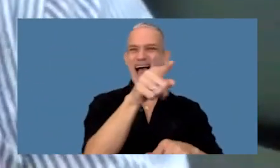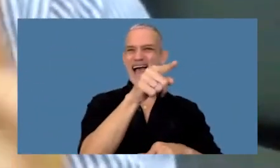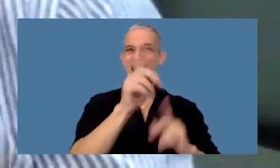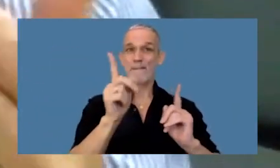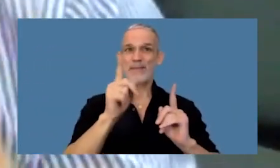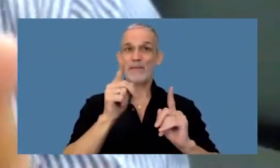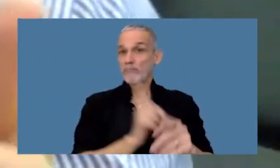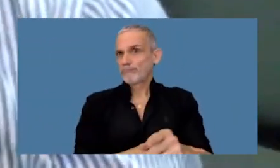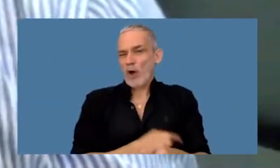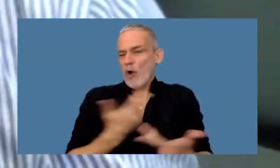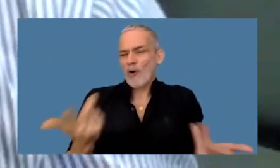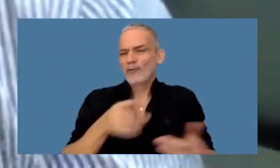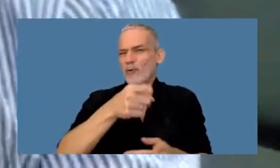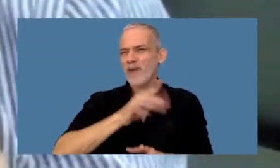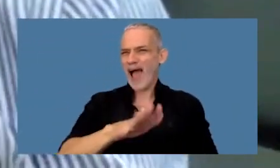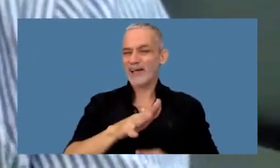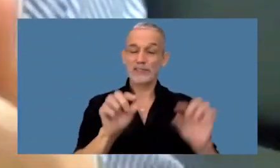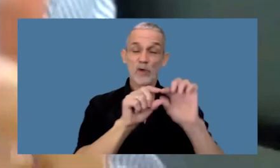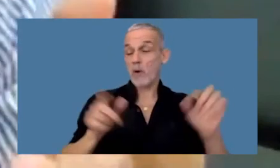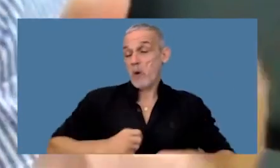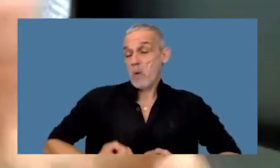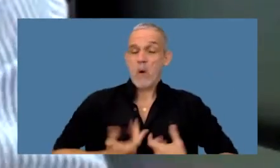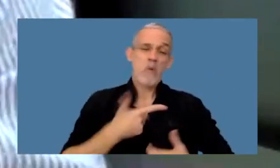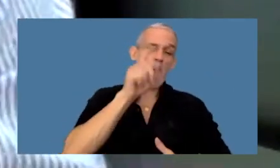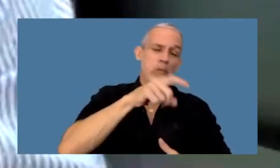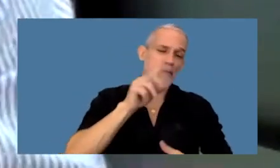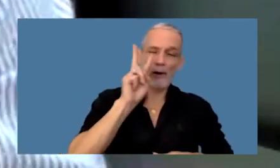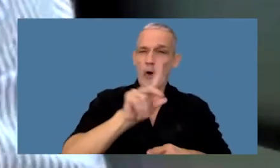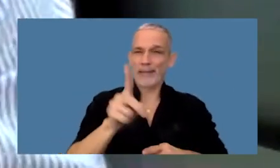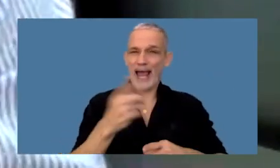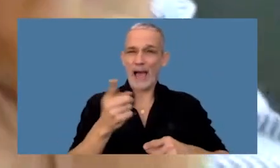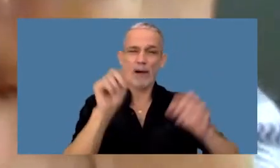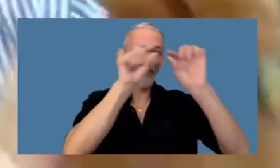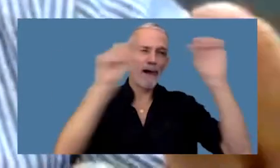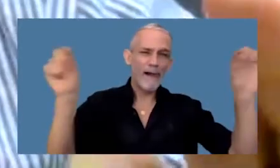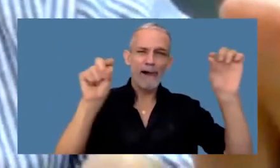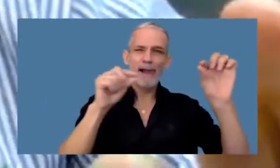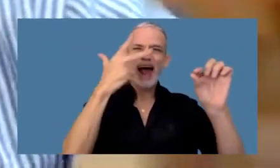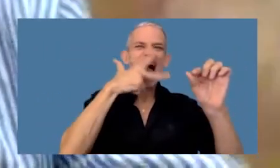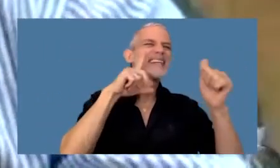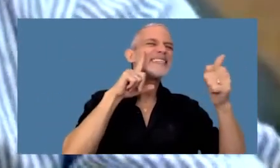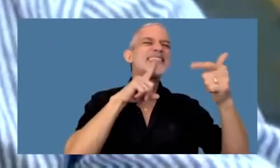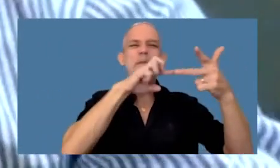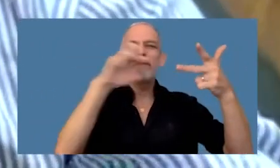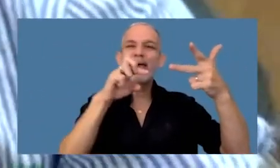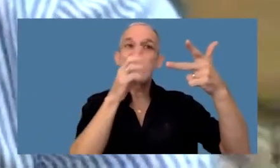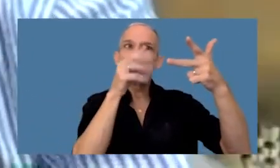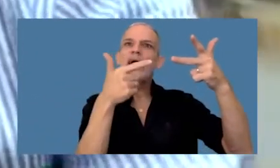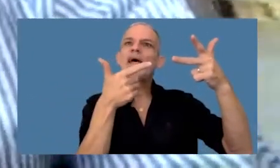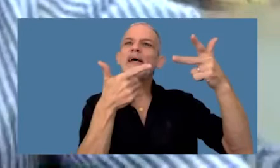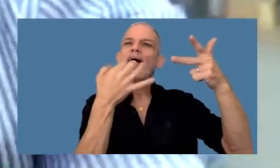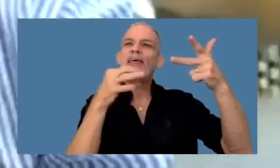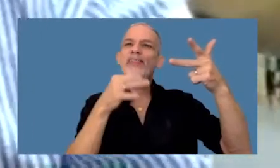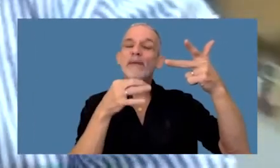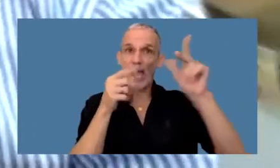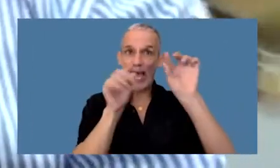habitualidad esta pulsión en donde no miramos y estamos dividiendo la atención en donde tenés que prestar especial atención